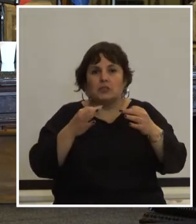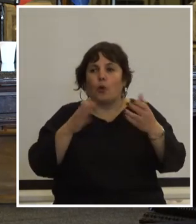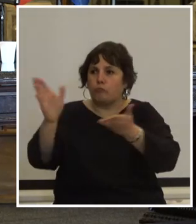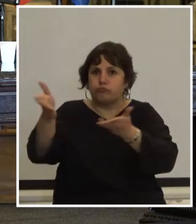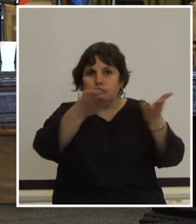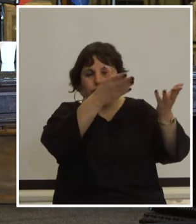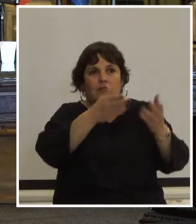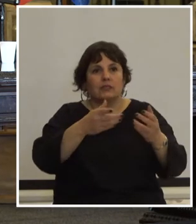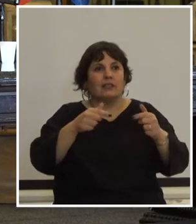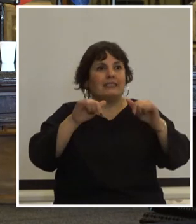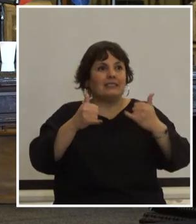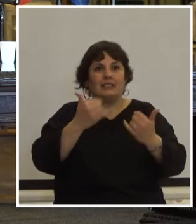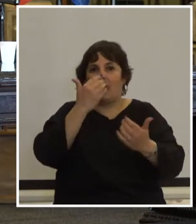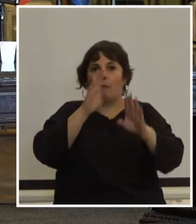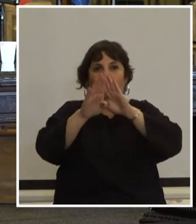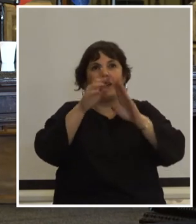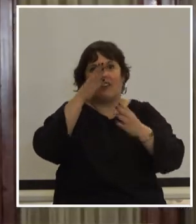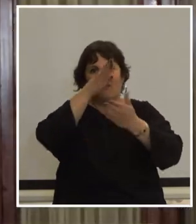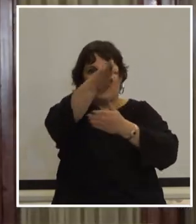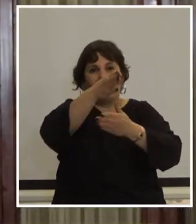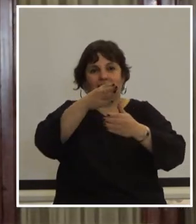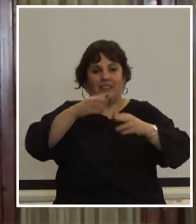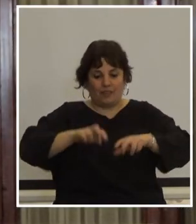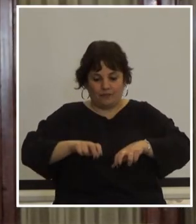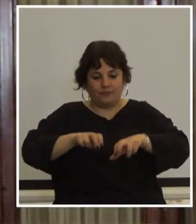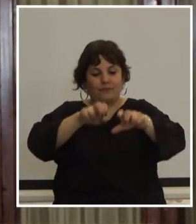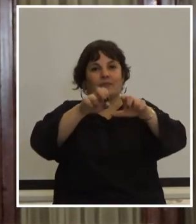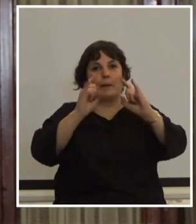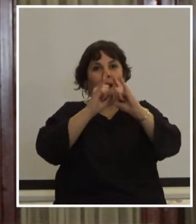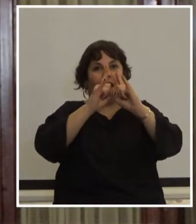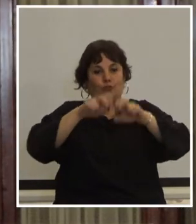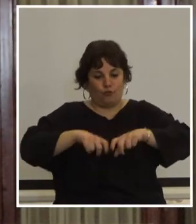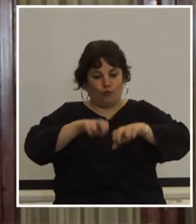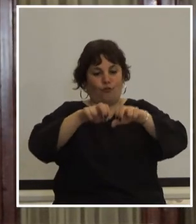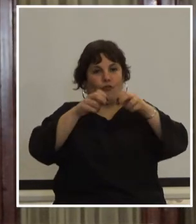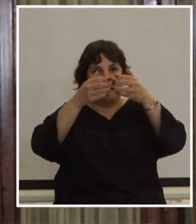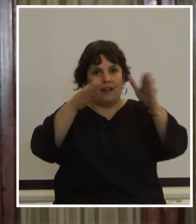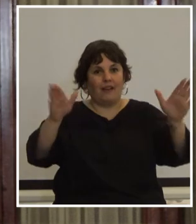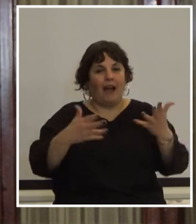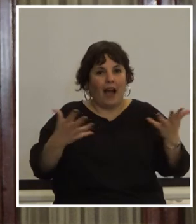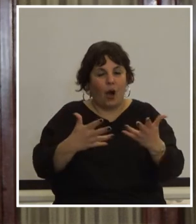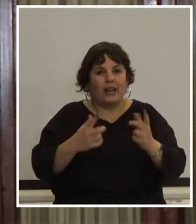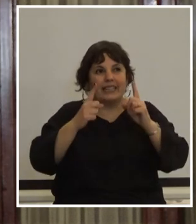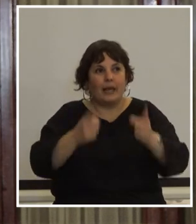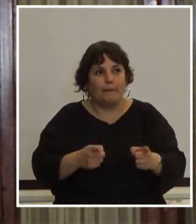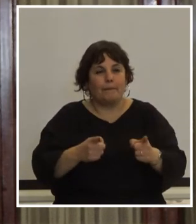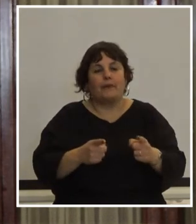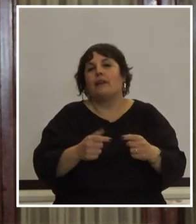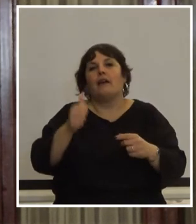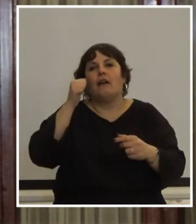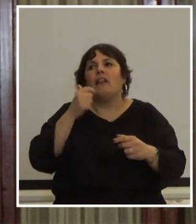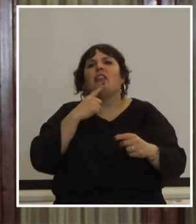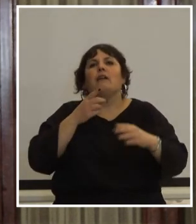la puerta que por la puerta que tengo enfrente por la puerta central del palacio legislativo la que está ahora también a nuestras espaldas